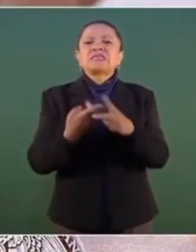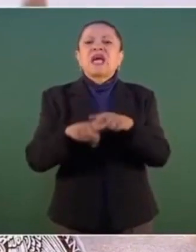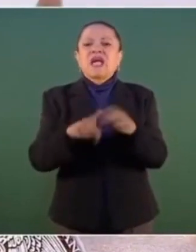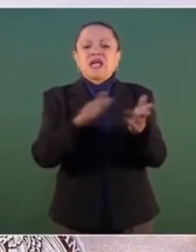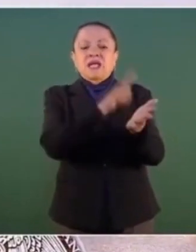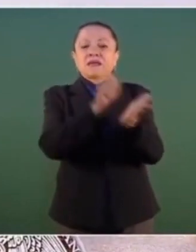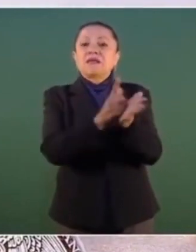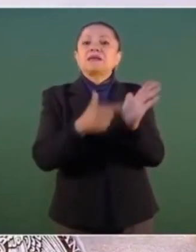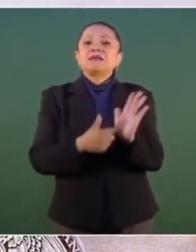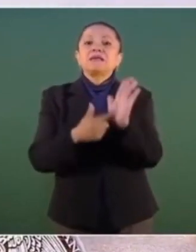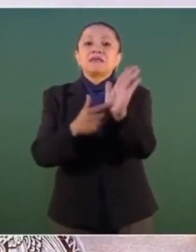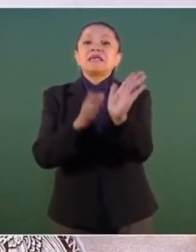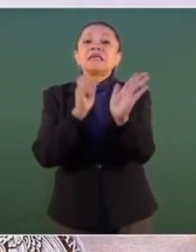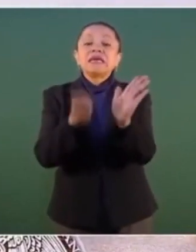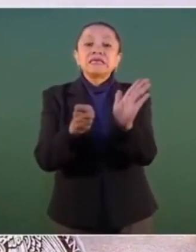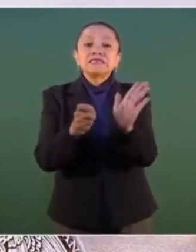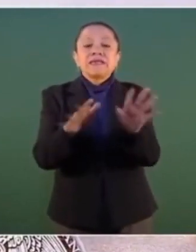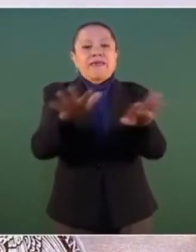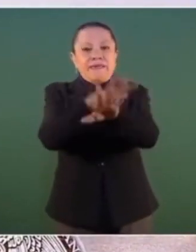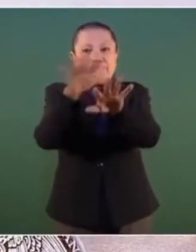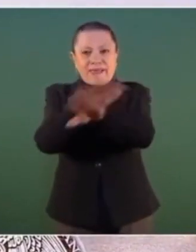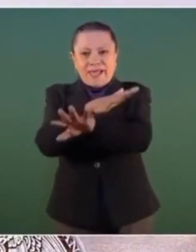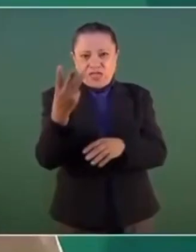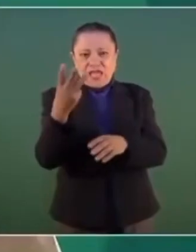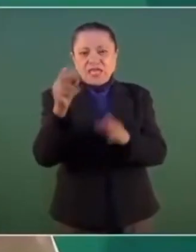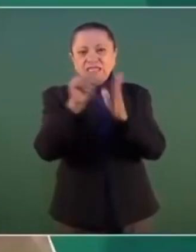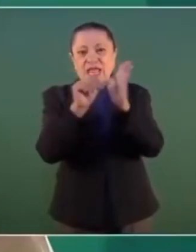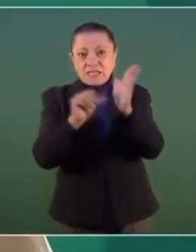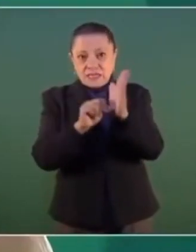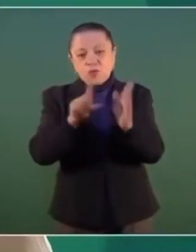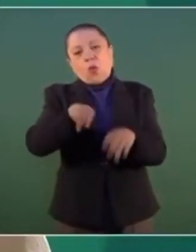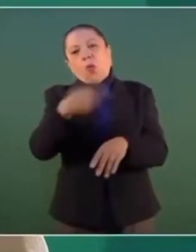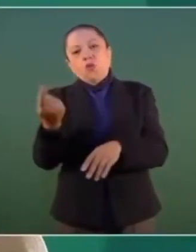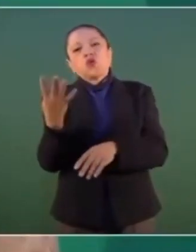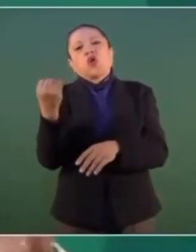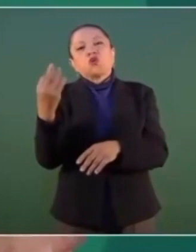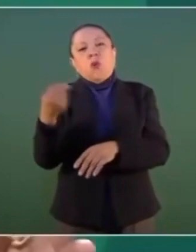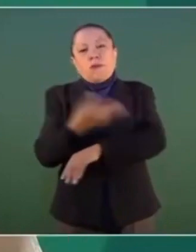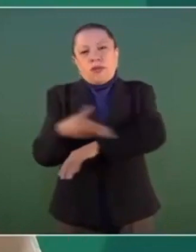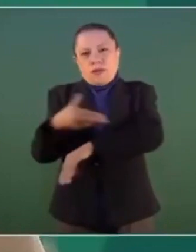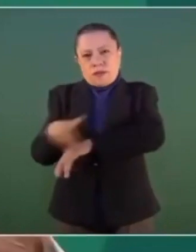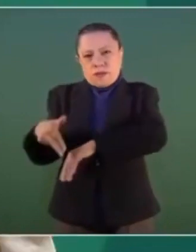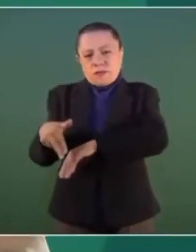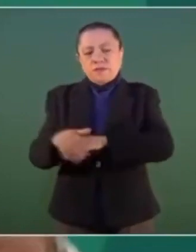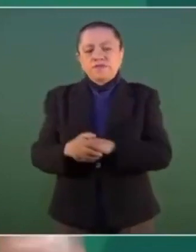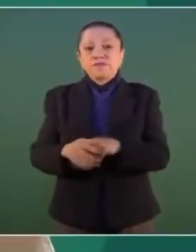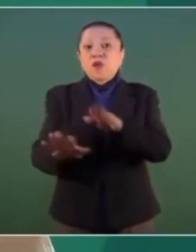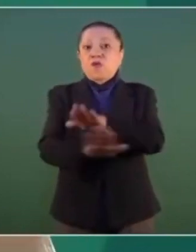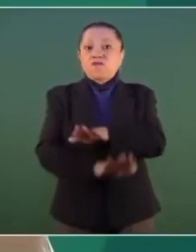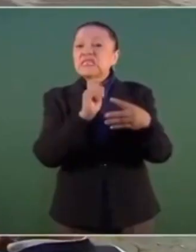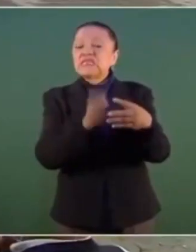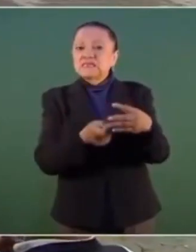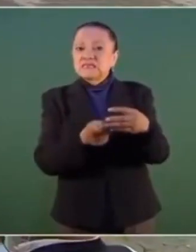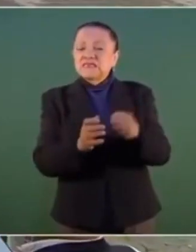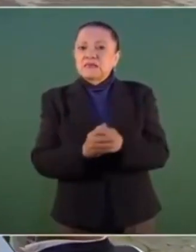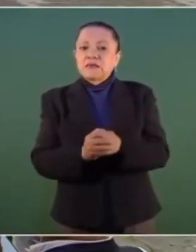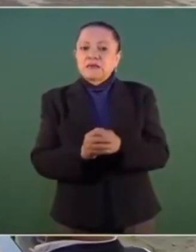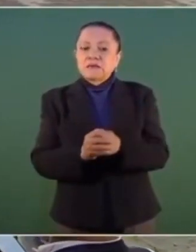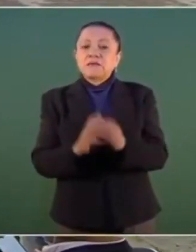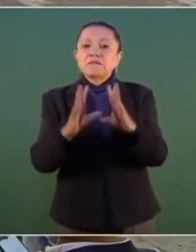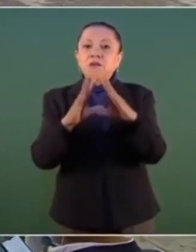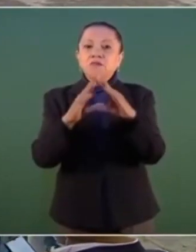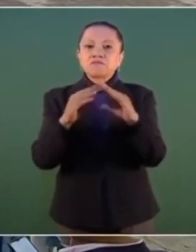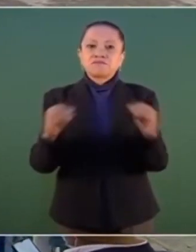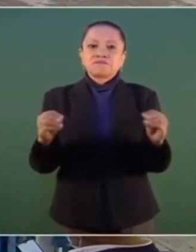estatales que detecten y cesen a los funcionarios públicos que hayan participado o que estén vinculados con ex servidores públicos